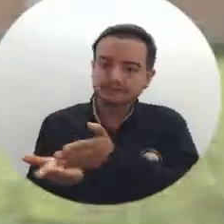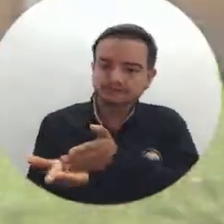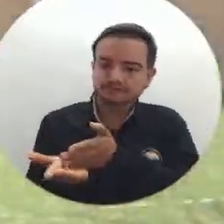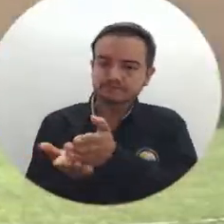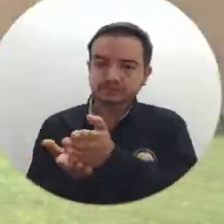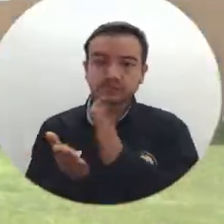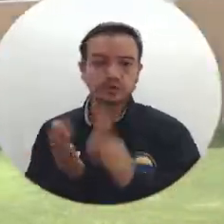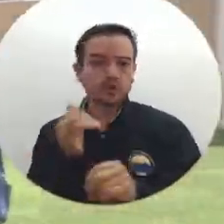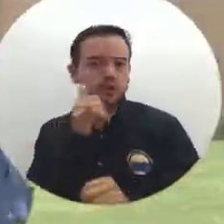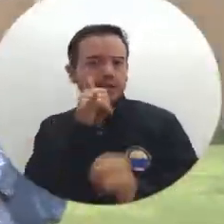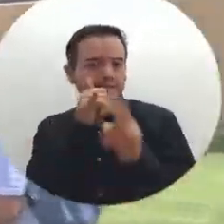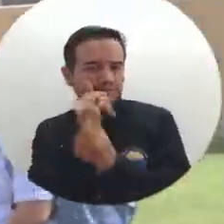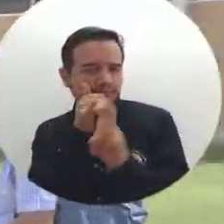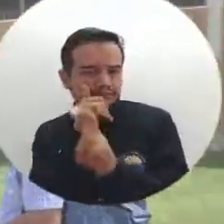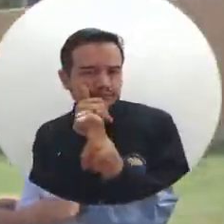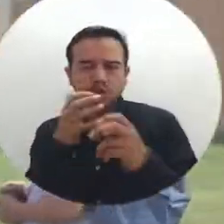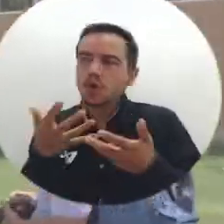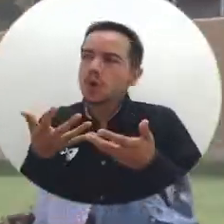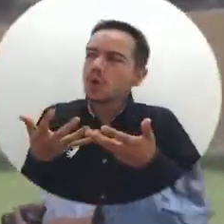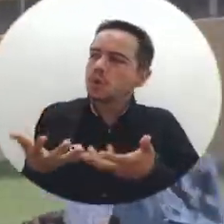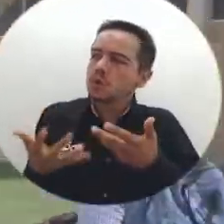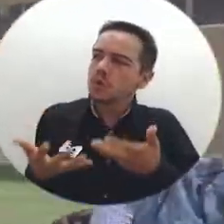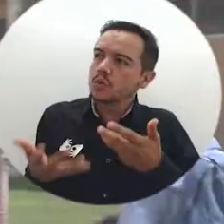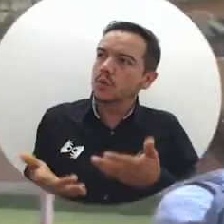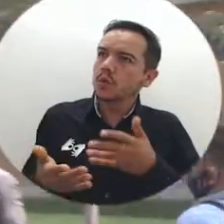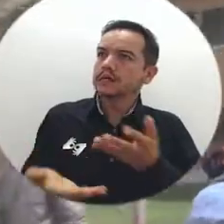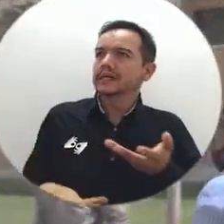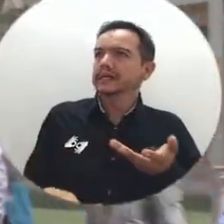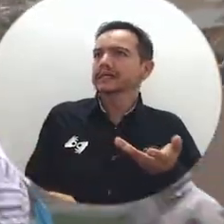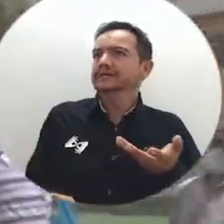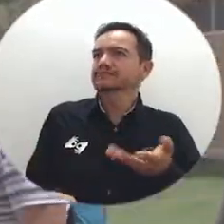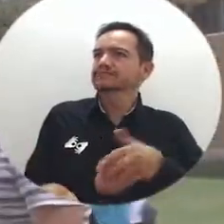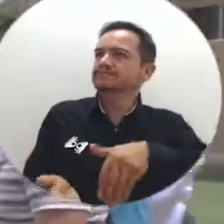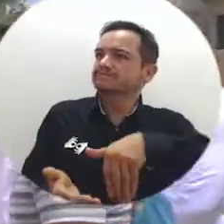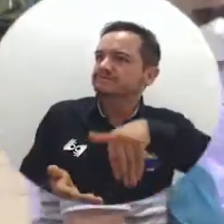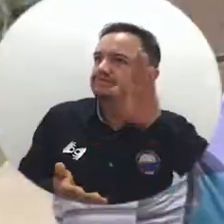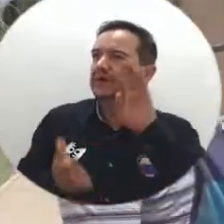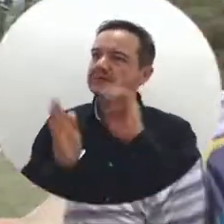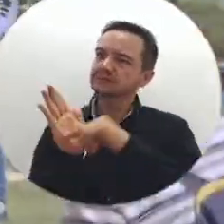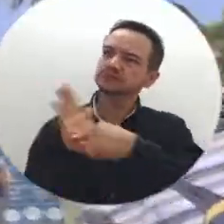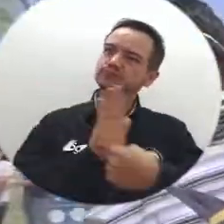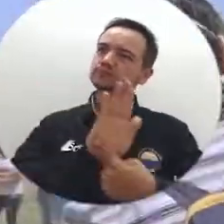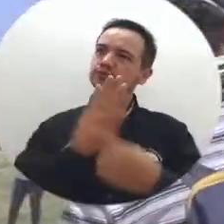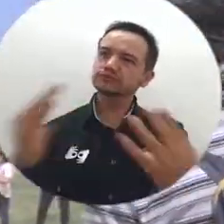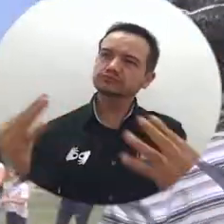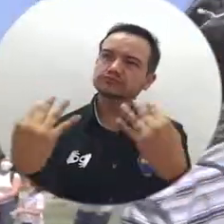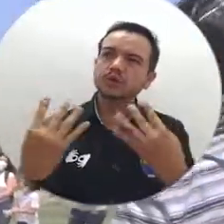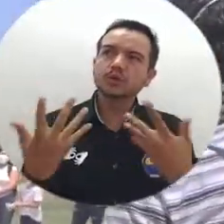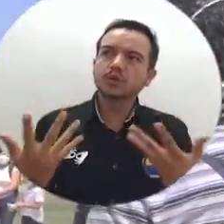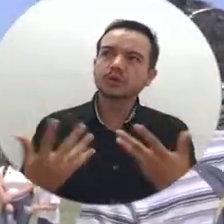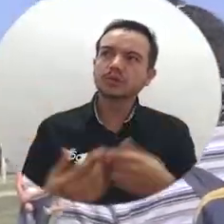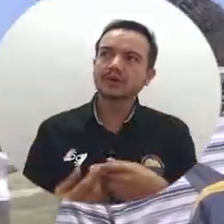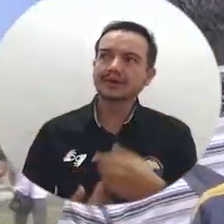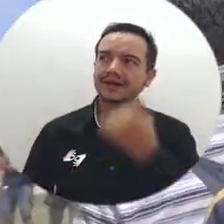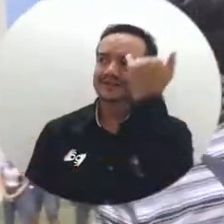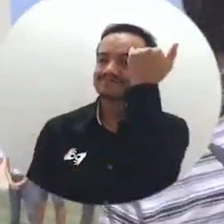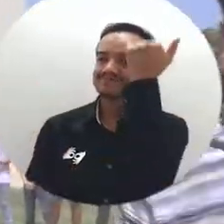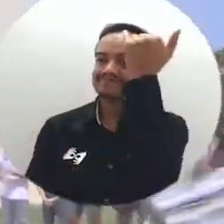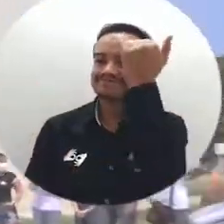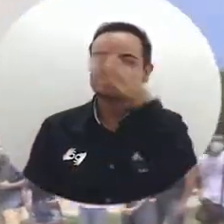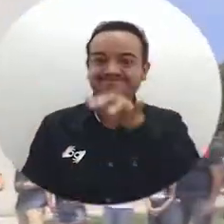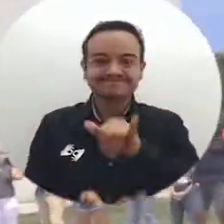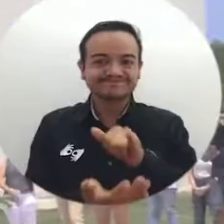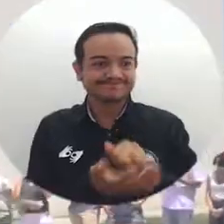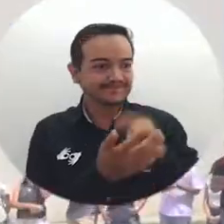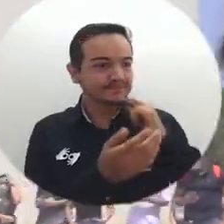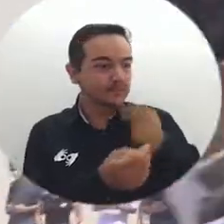ingeniería agronómica, queríamos expresarnos de una manera ejemplar ante los demás y que más que hacerlo de la mejor